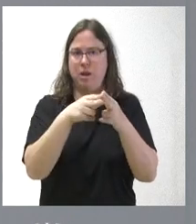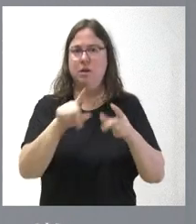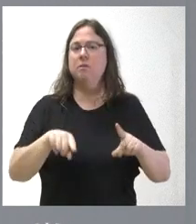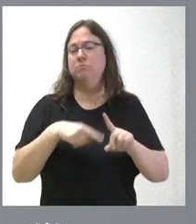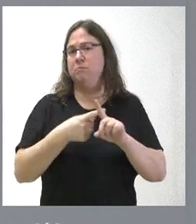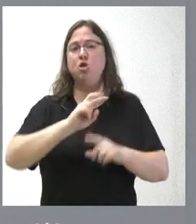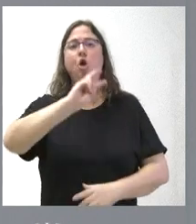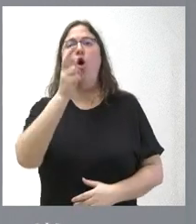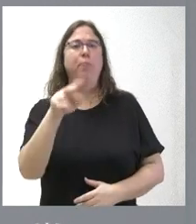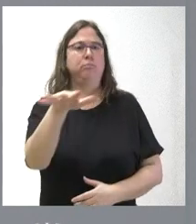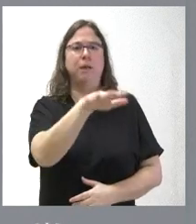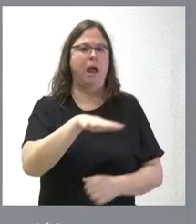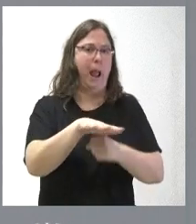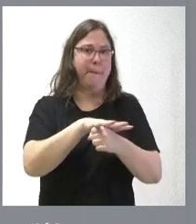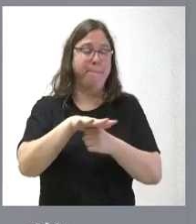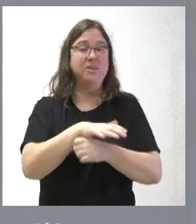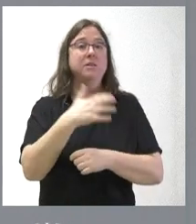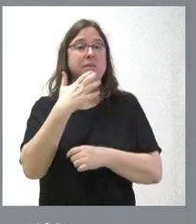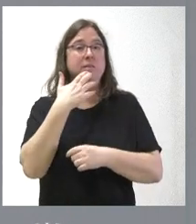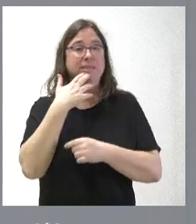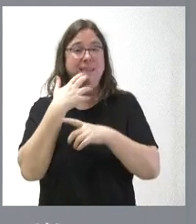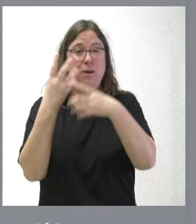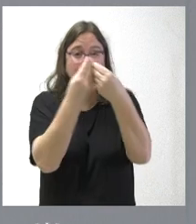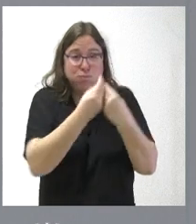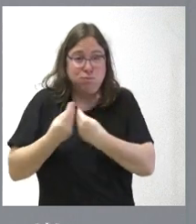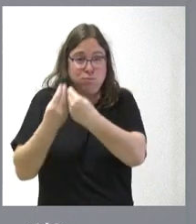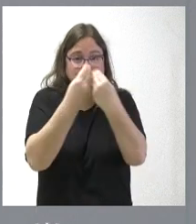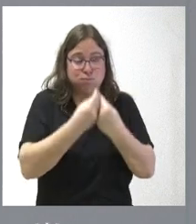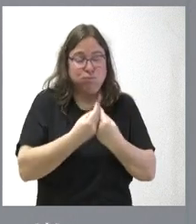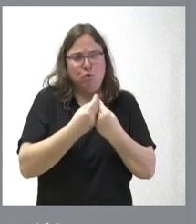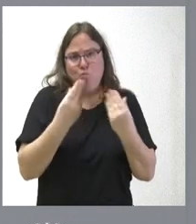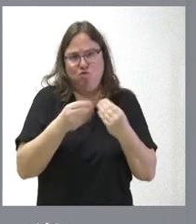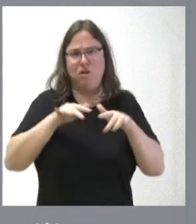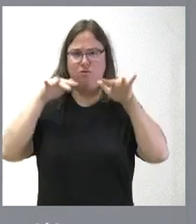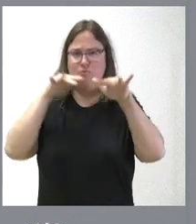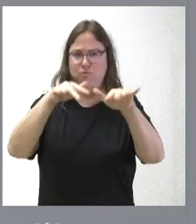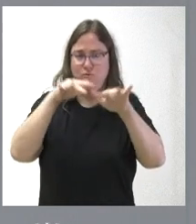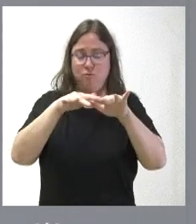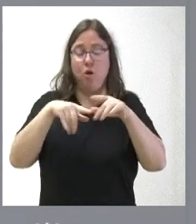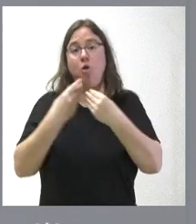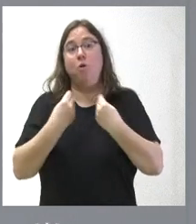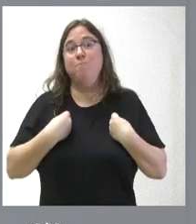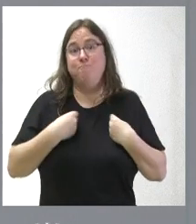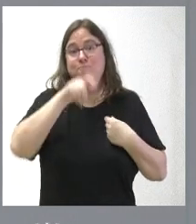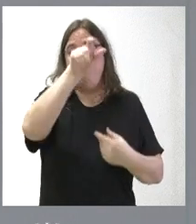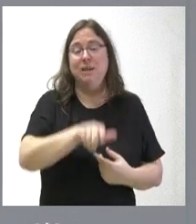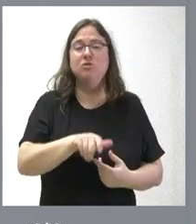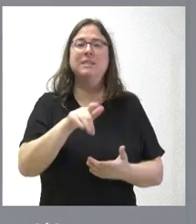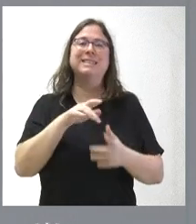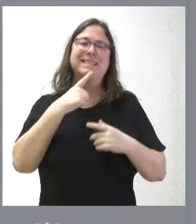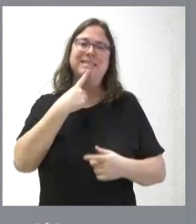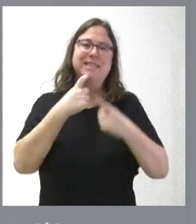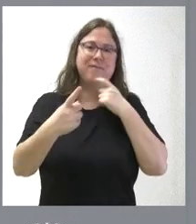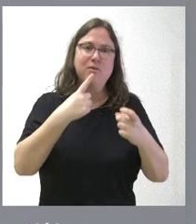cualquier tipo de ámbito donde la acumulación de personas sea muy notable y convivan personas con especiales dificultades